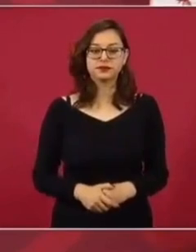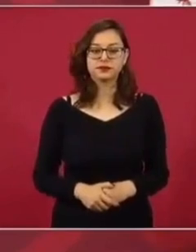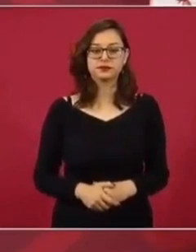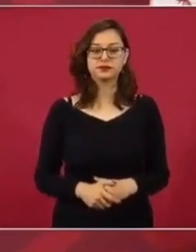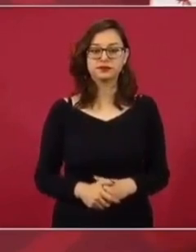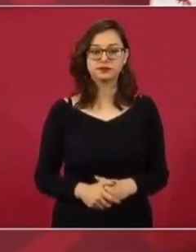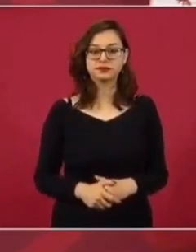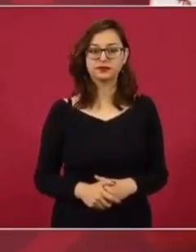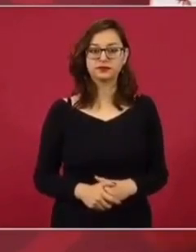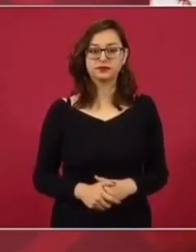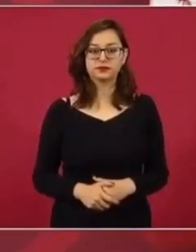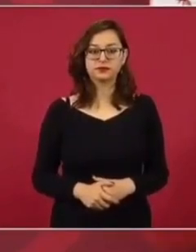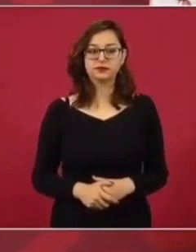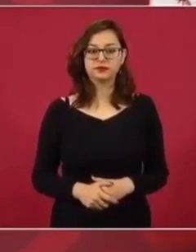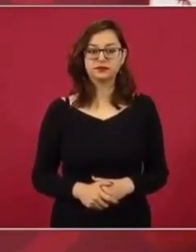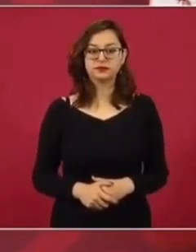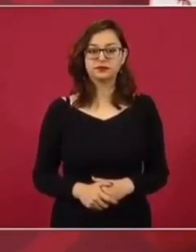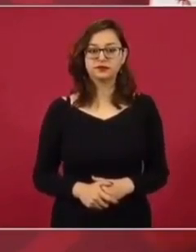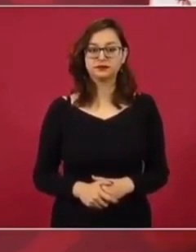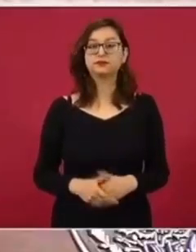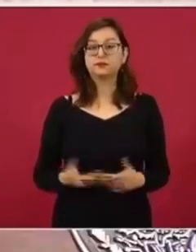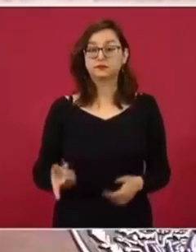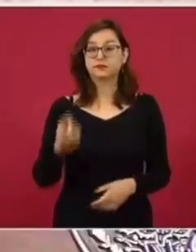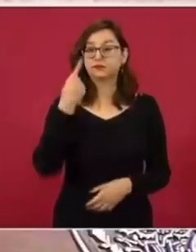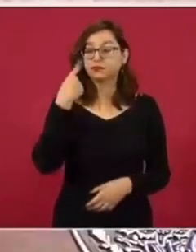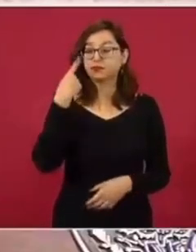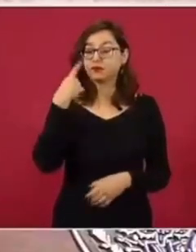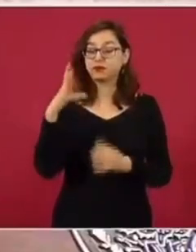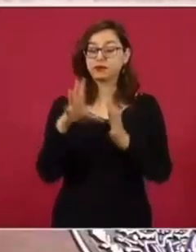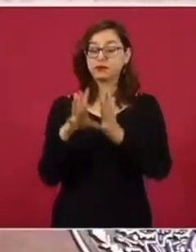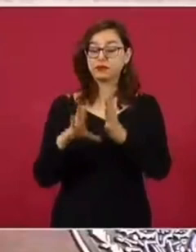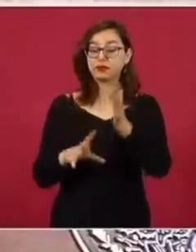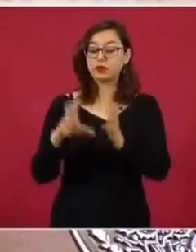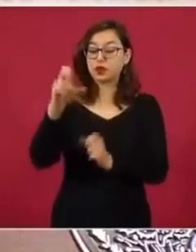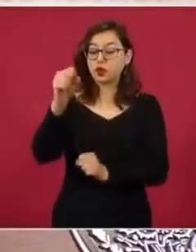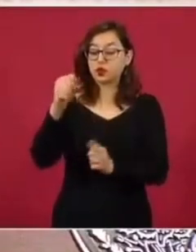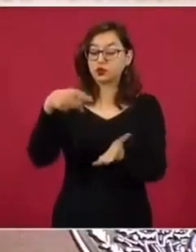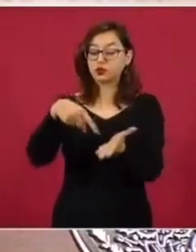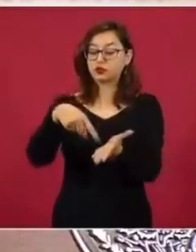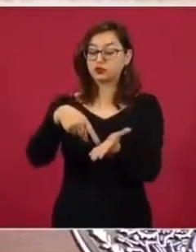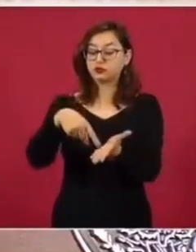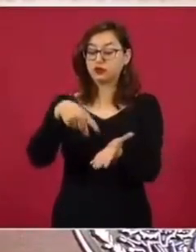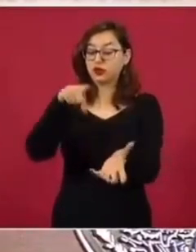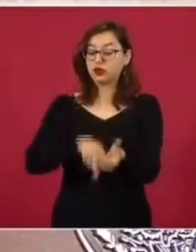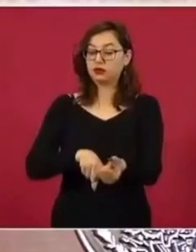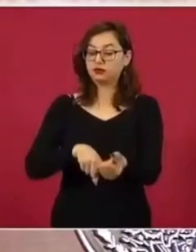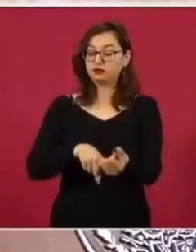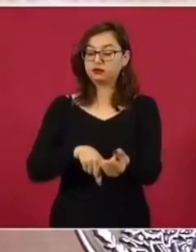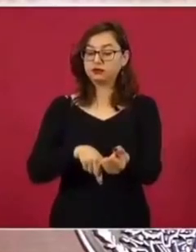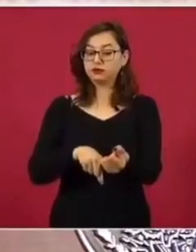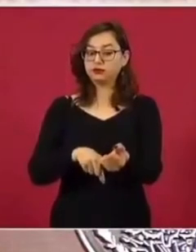Jornada solo publicó la primera página, motivo por el cual no se puede verificar que la nuera del presidente